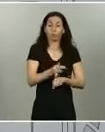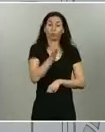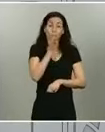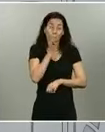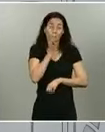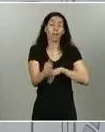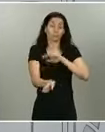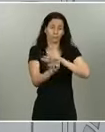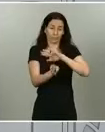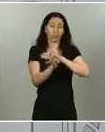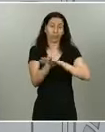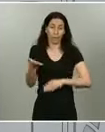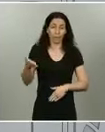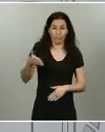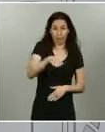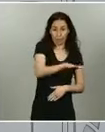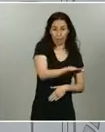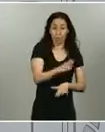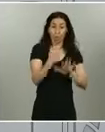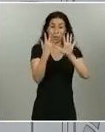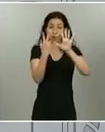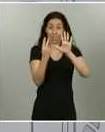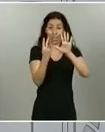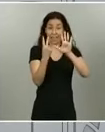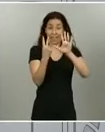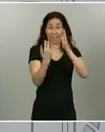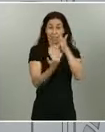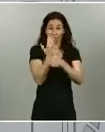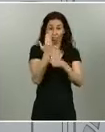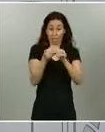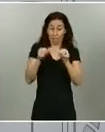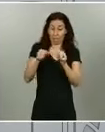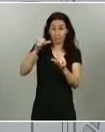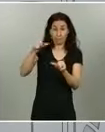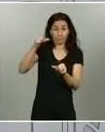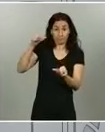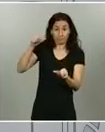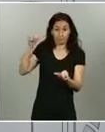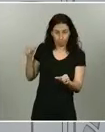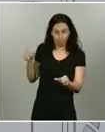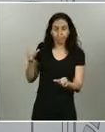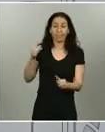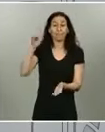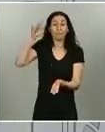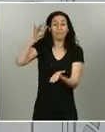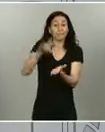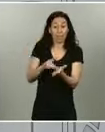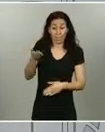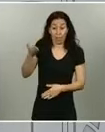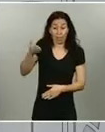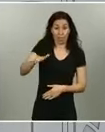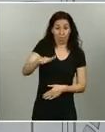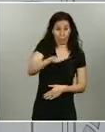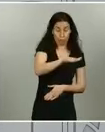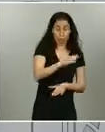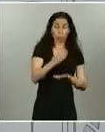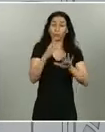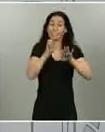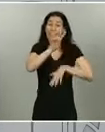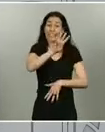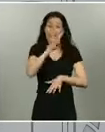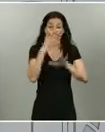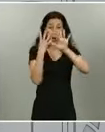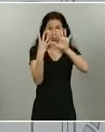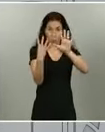En los últimos siete días o con fecha de notificación o de defunción, en los últimos siete días ha habido 39 nuevos fallecidos.